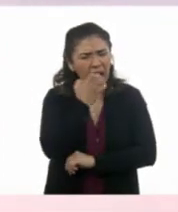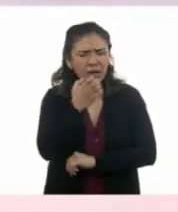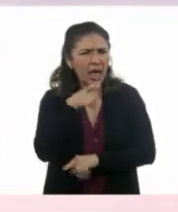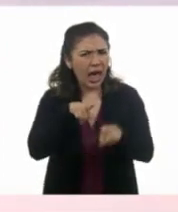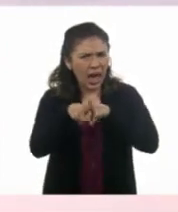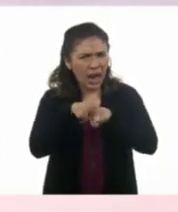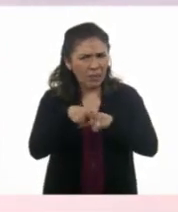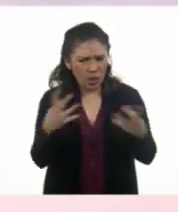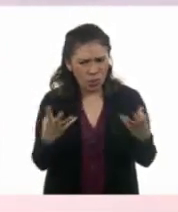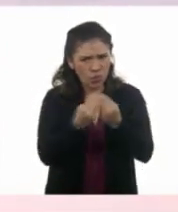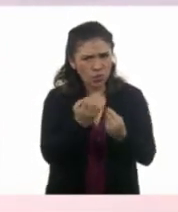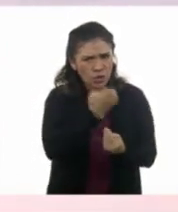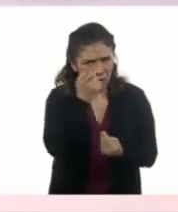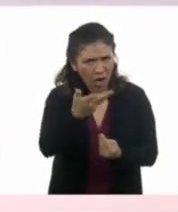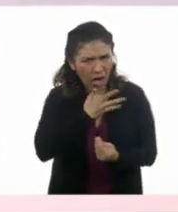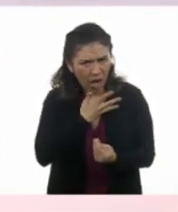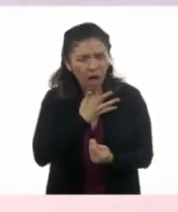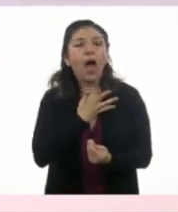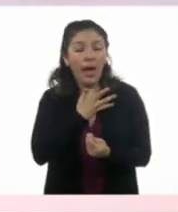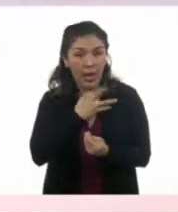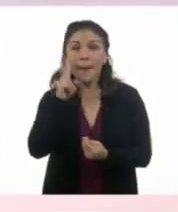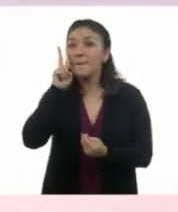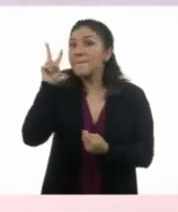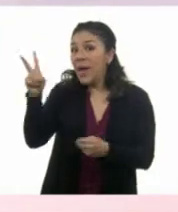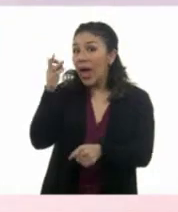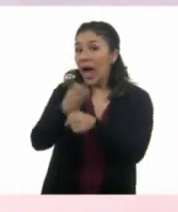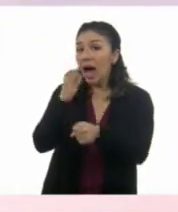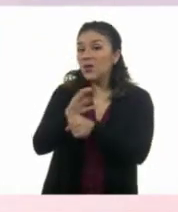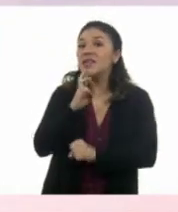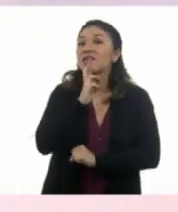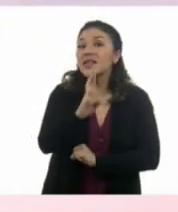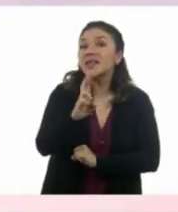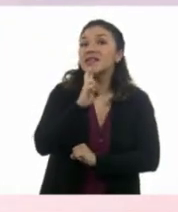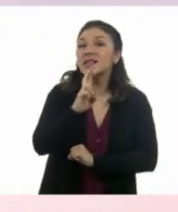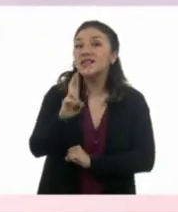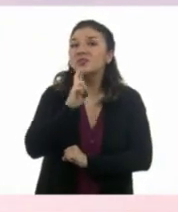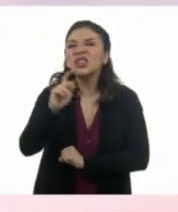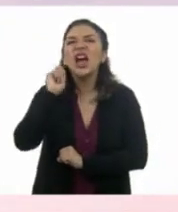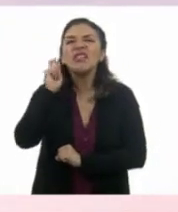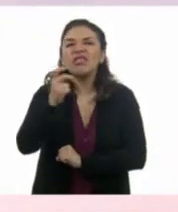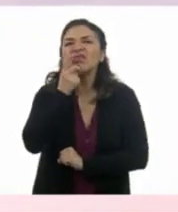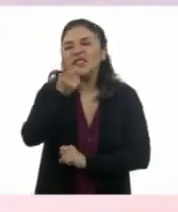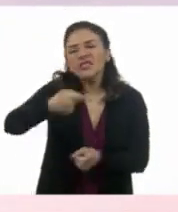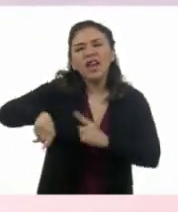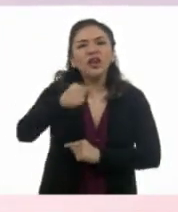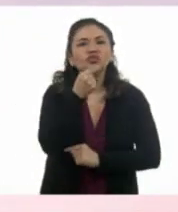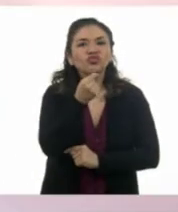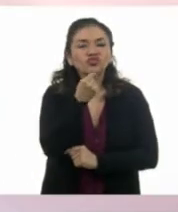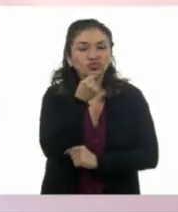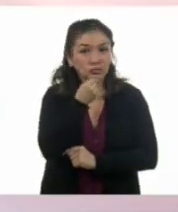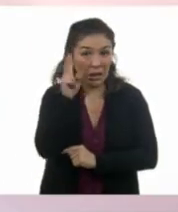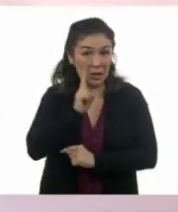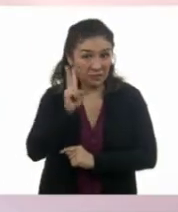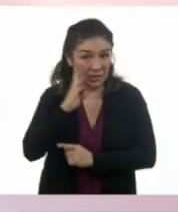escuela. Bueno, vamos a observar en pantalla cuáles fueron las respuestas. Muy bien.